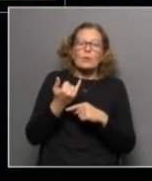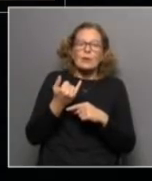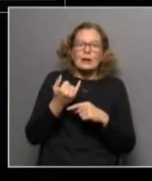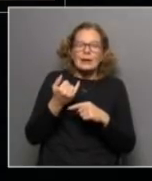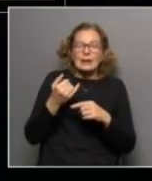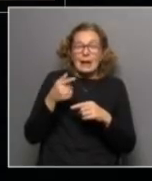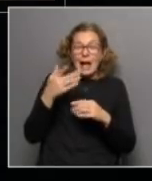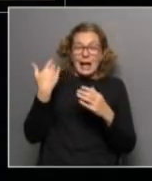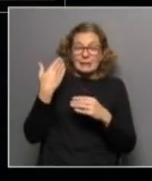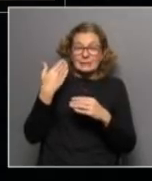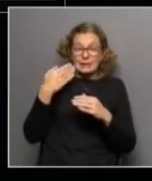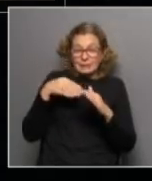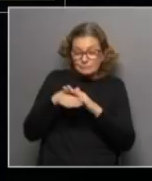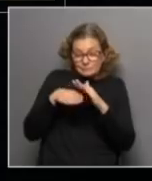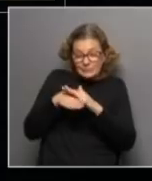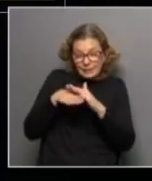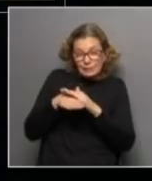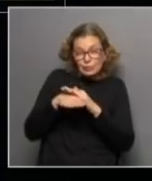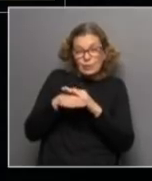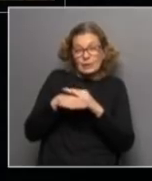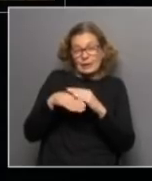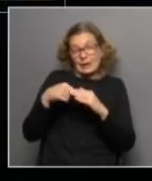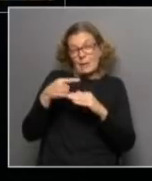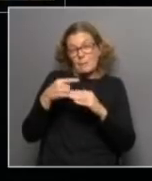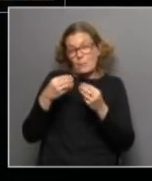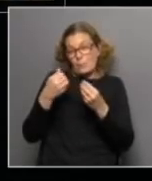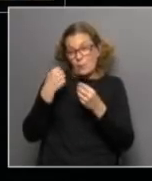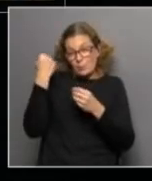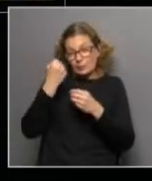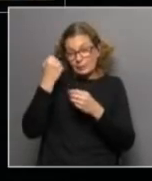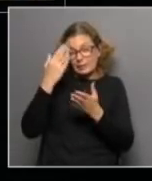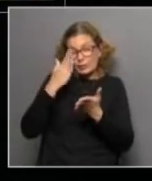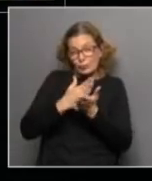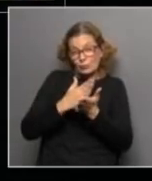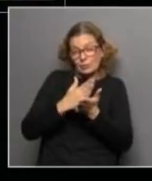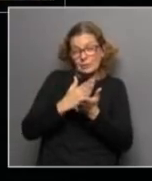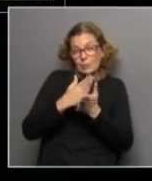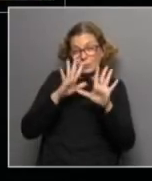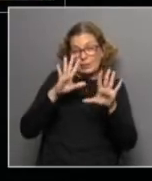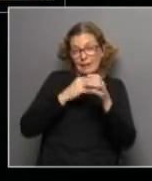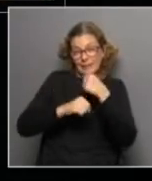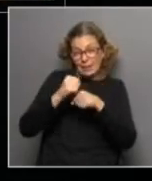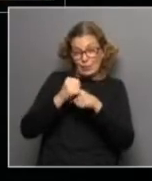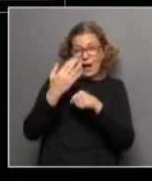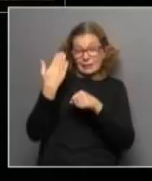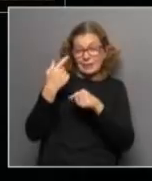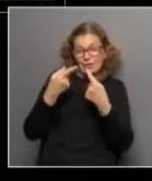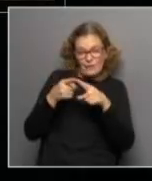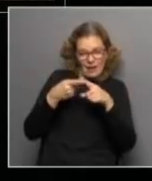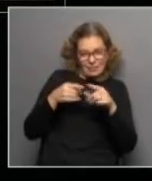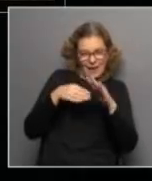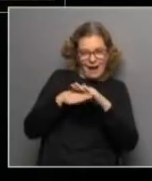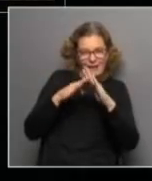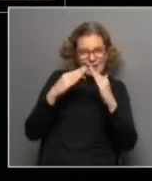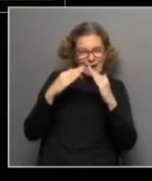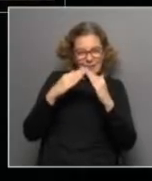era bastante importante en su momento y está mejorando progresivamente, en los últimos 10 años ha mejorado. Y el